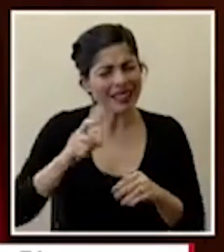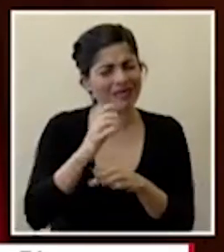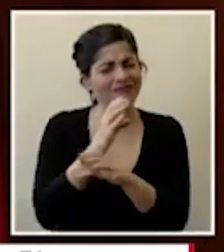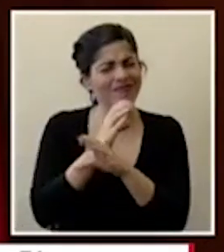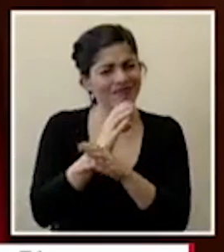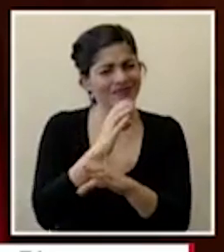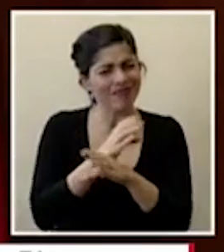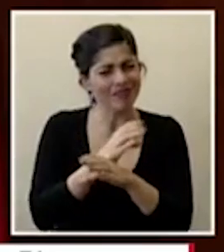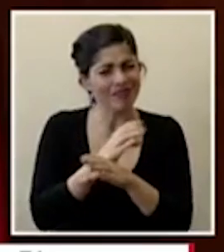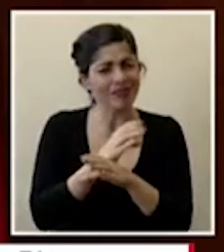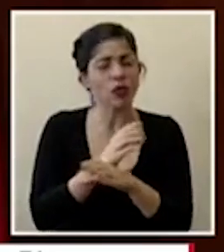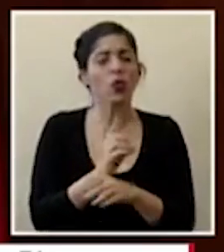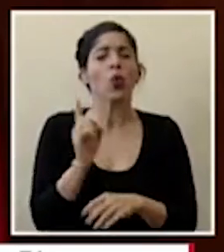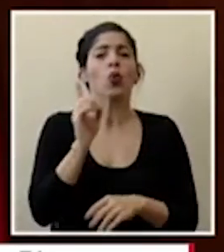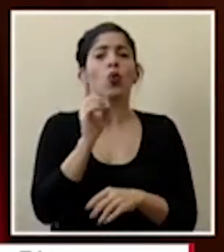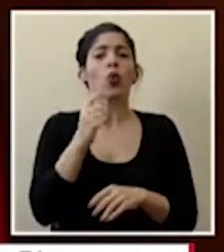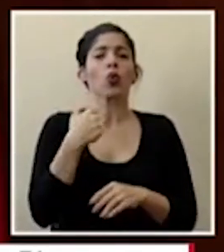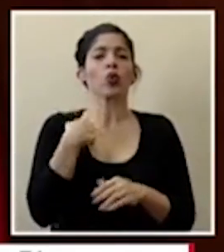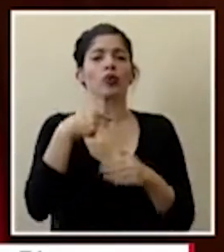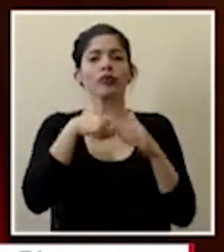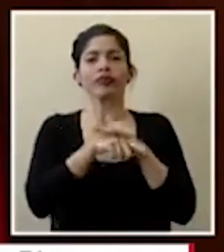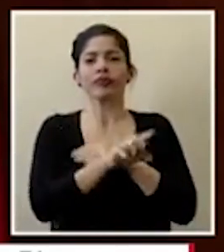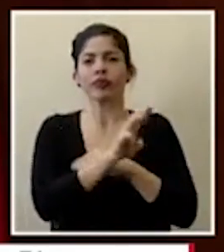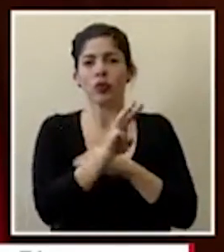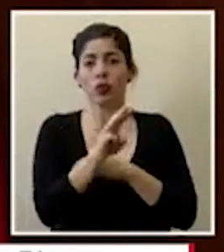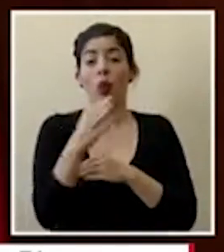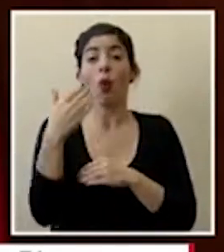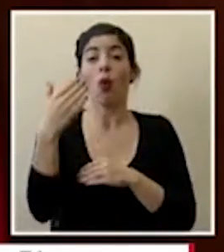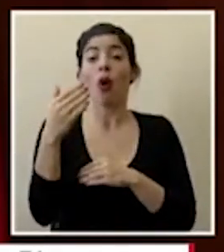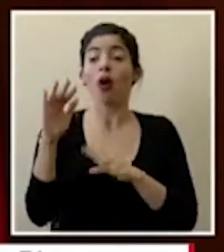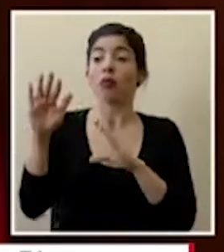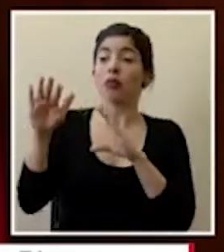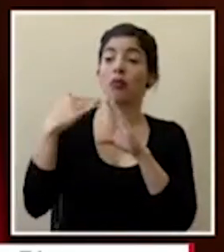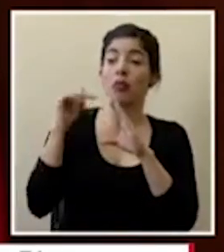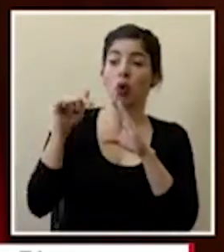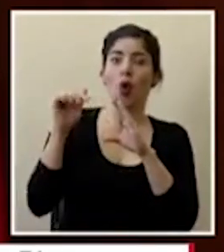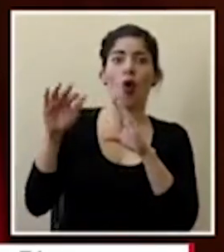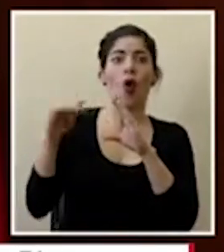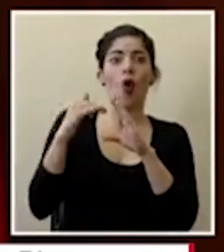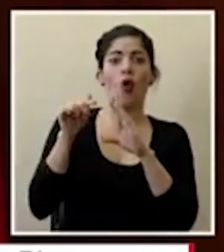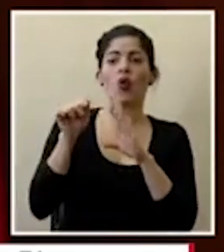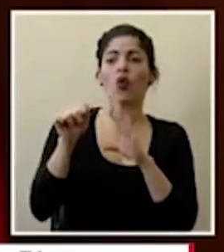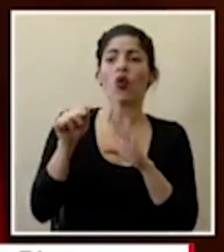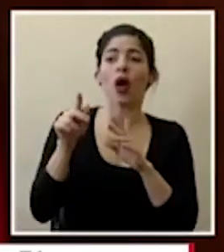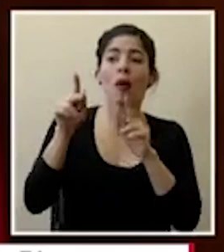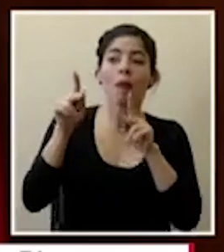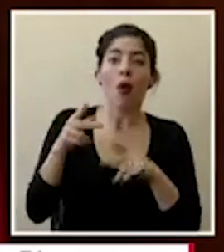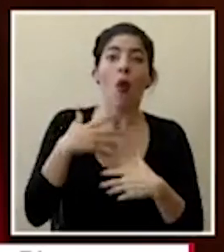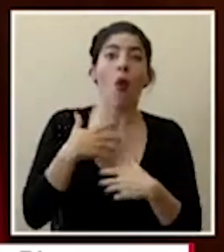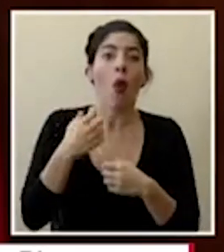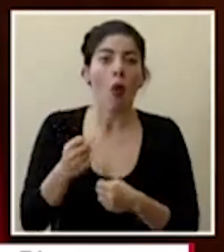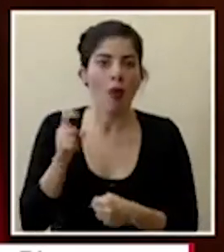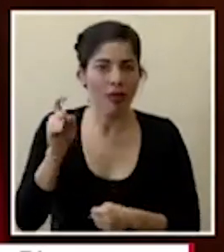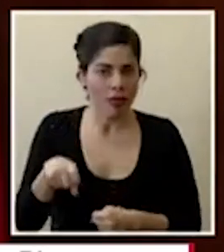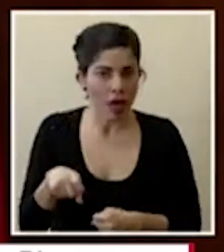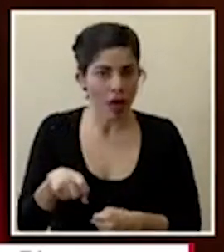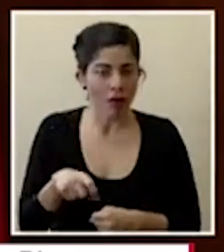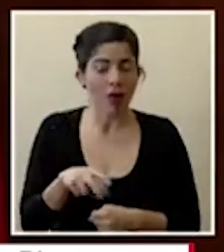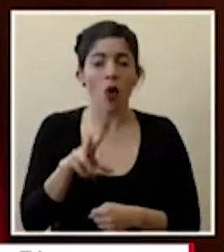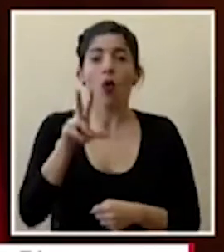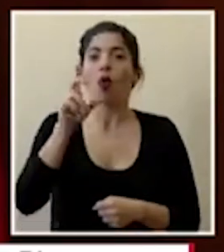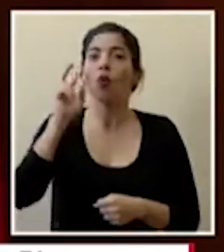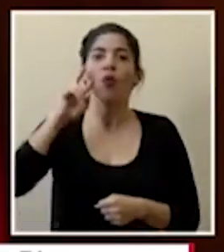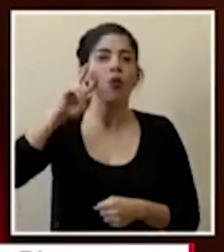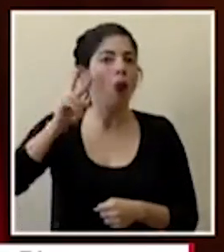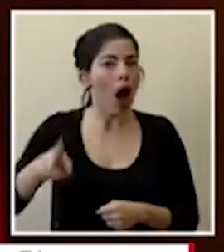de a qué sitios que accesamos cuando nos llega un correo electrónico que sea de una fuente confiable que no hagamos